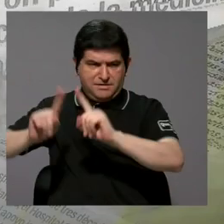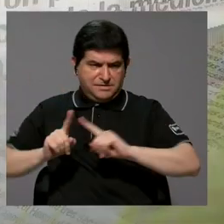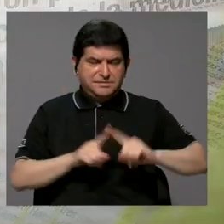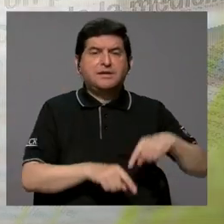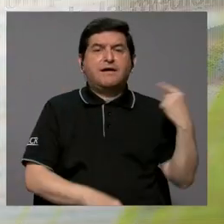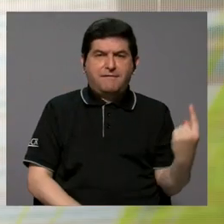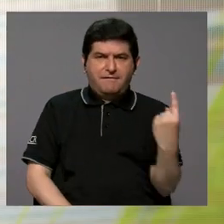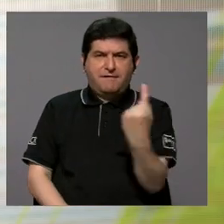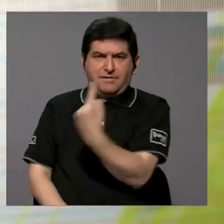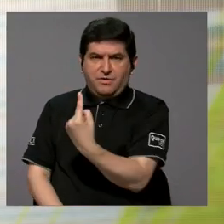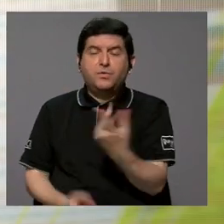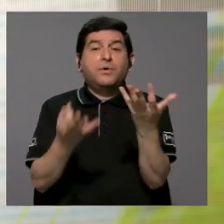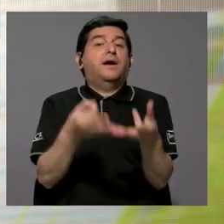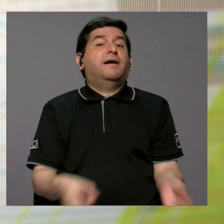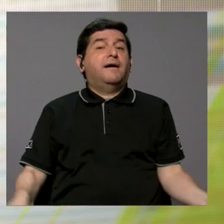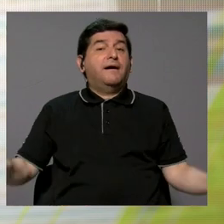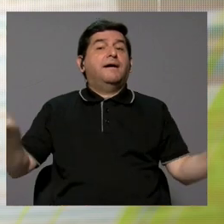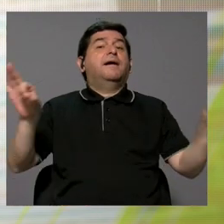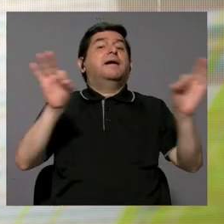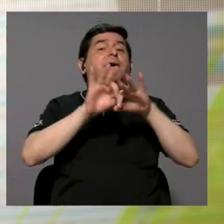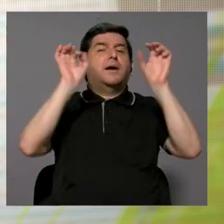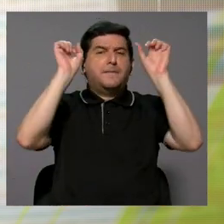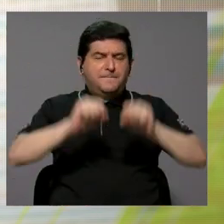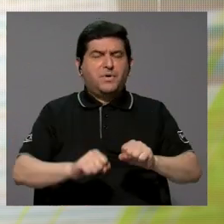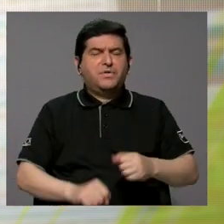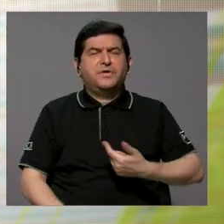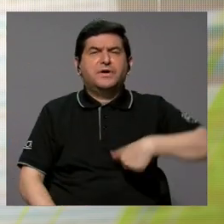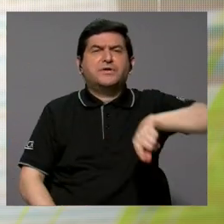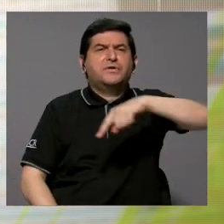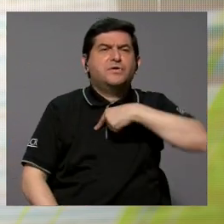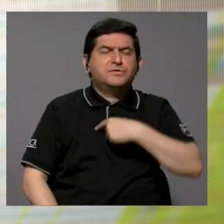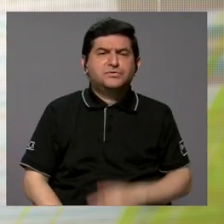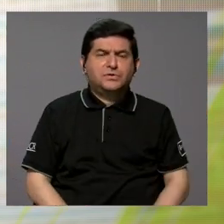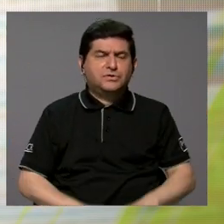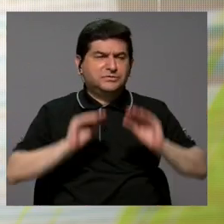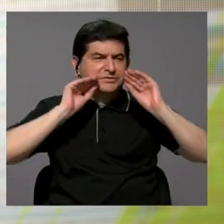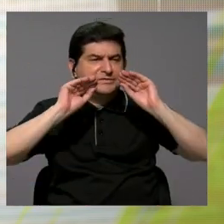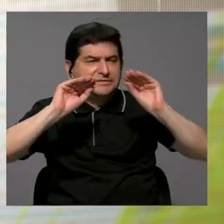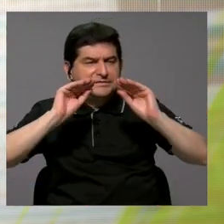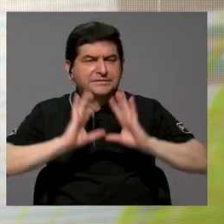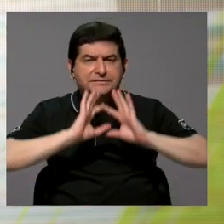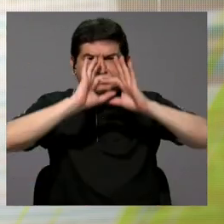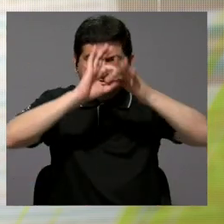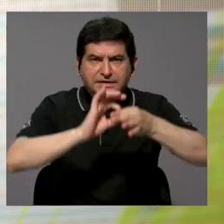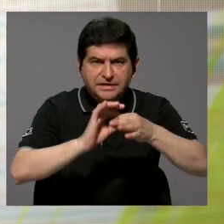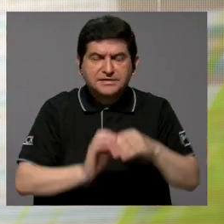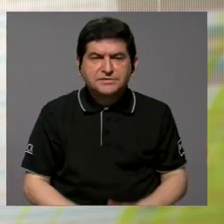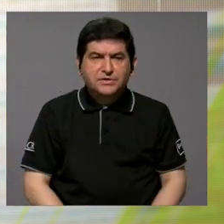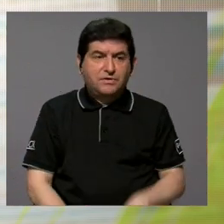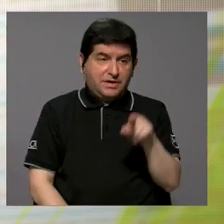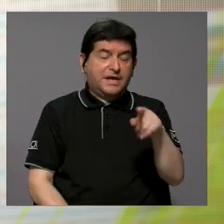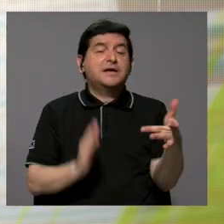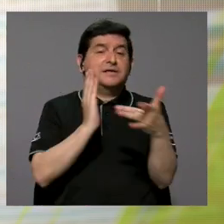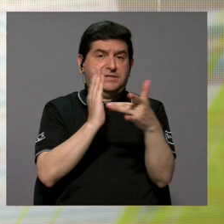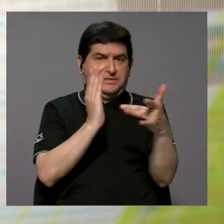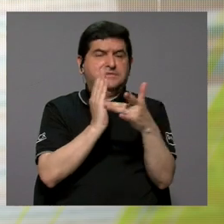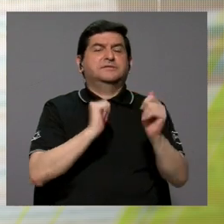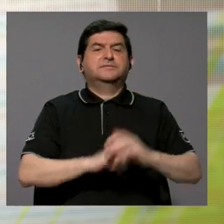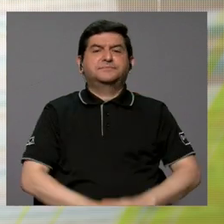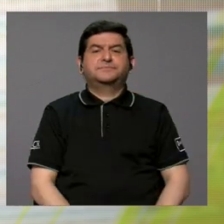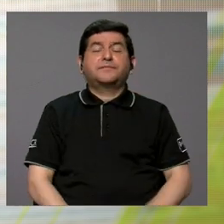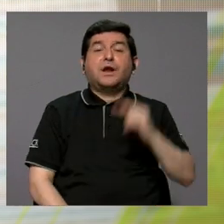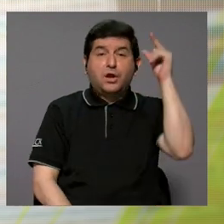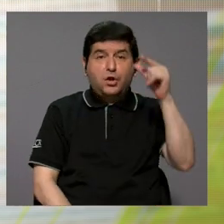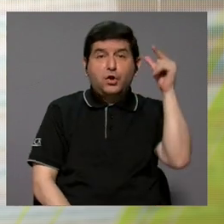lo tanto la importancia de poder generar esa educación en torno a esas tecnologías. Entonces,